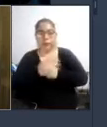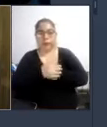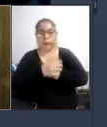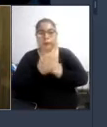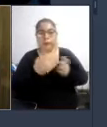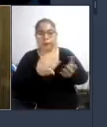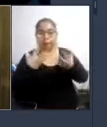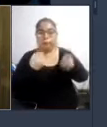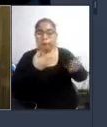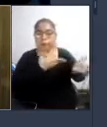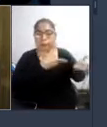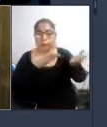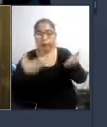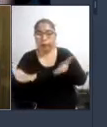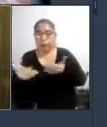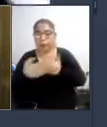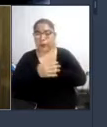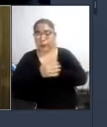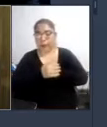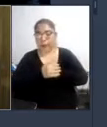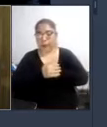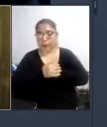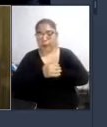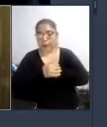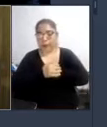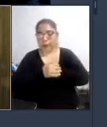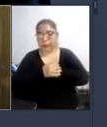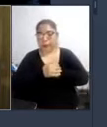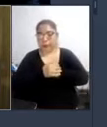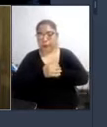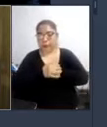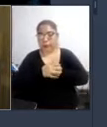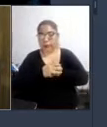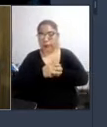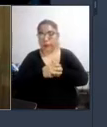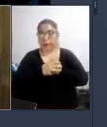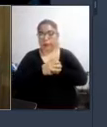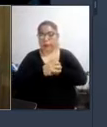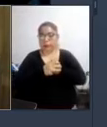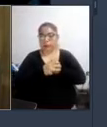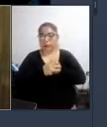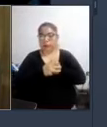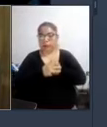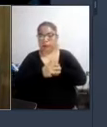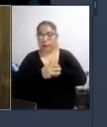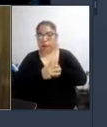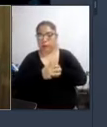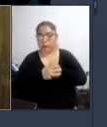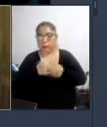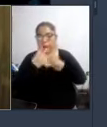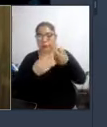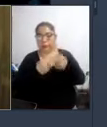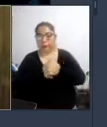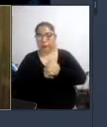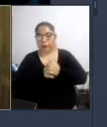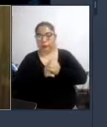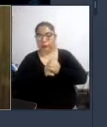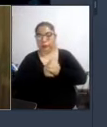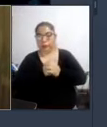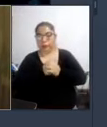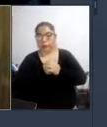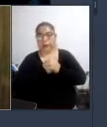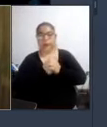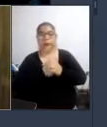gentileza de invitarme me siento honrado de haber participado con personas